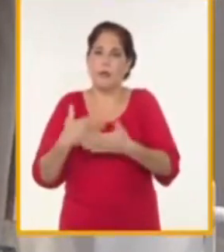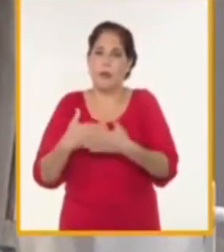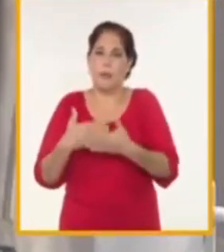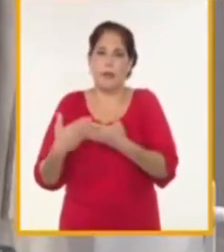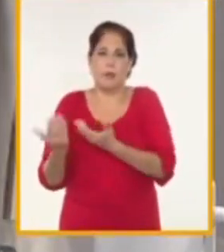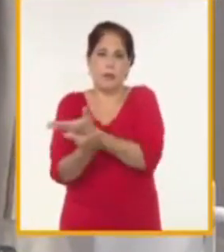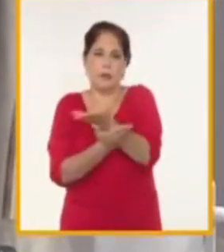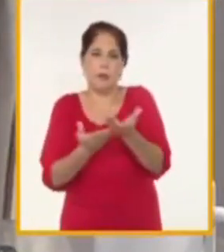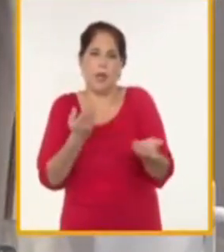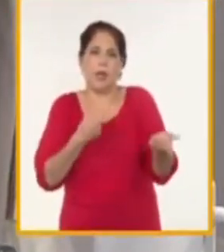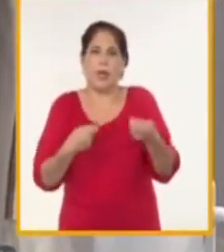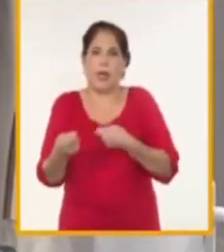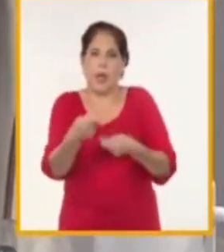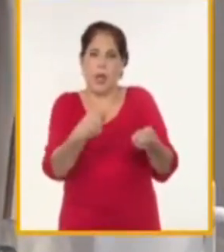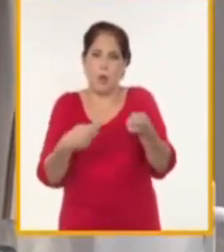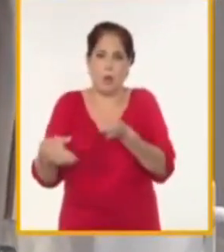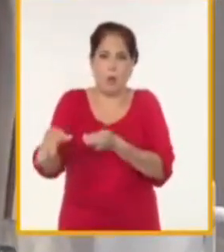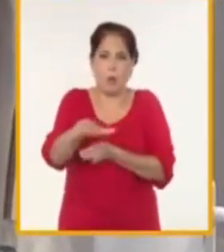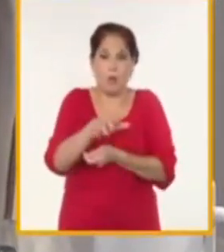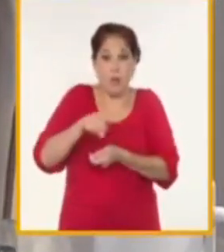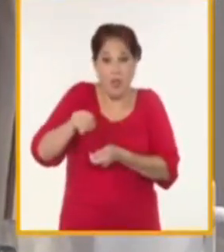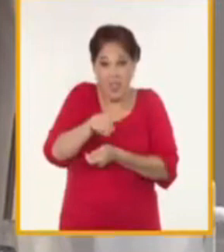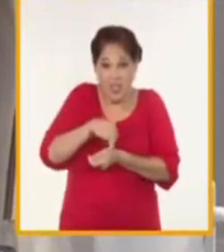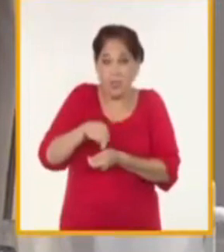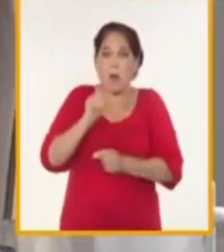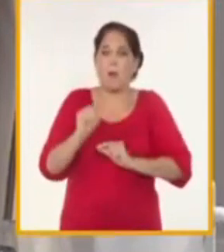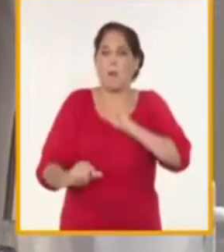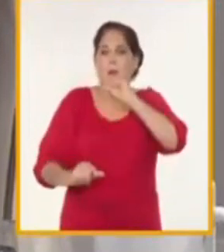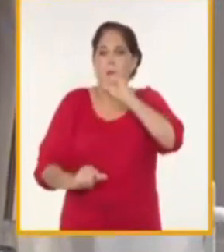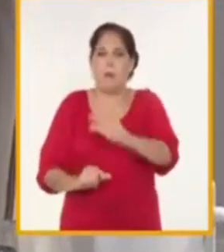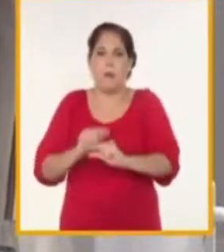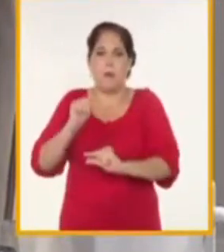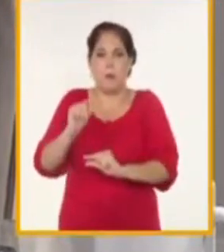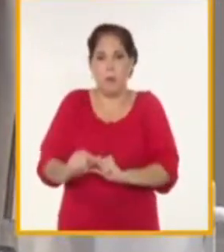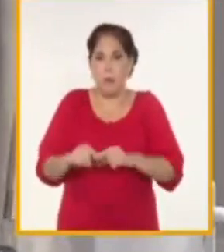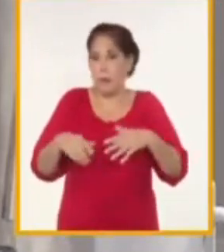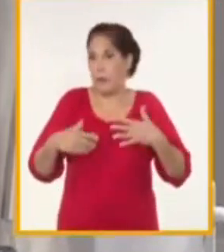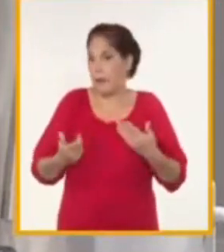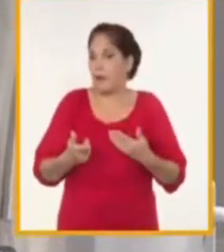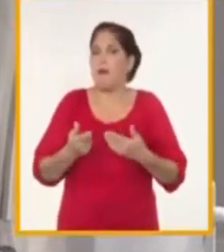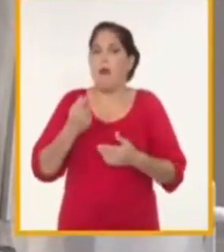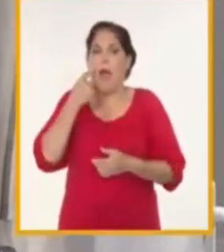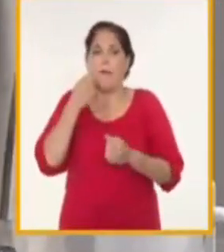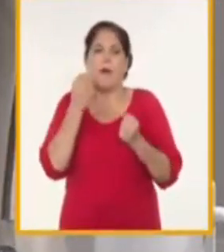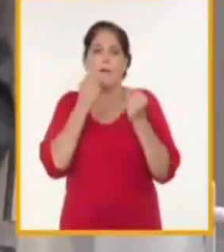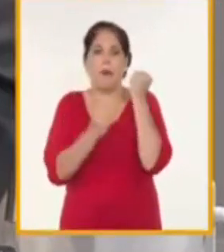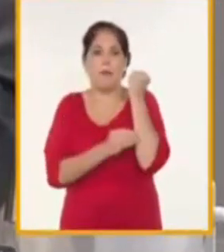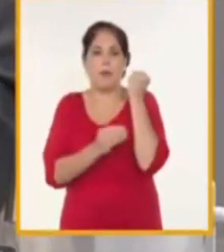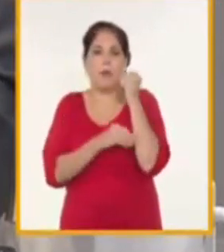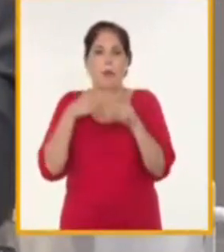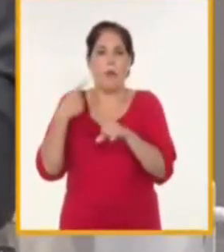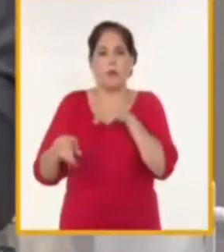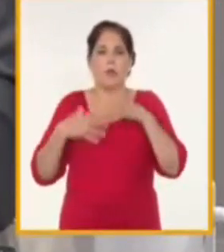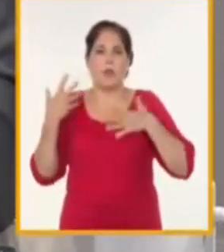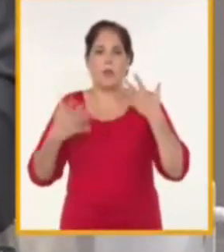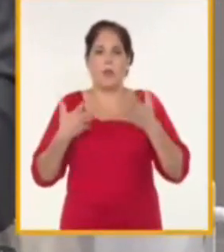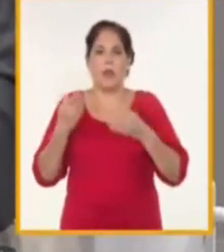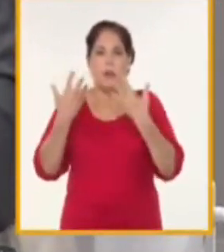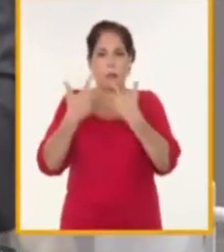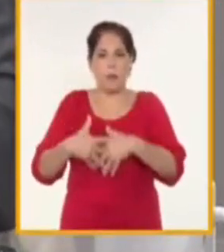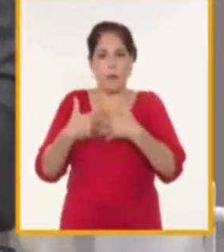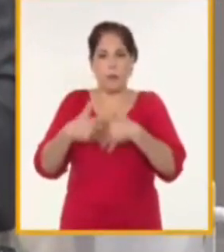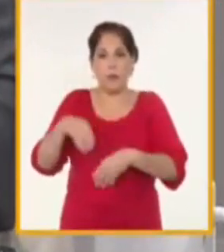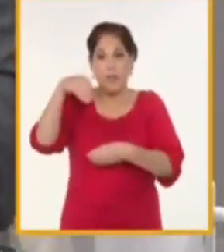y sobre esa base va tributando paulatinamente a la revitalización de otras actividades productivas de